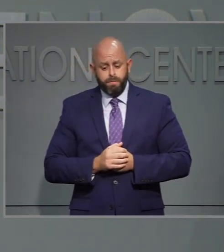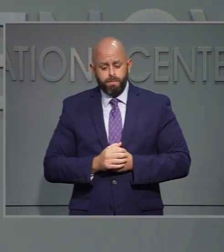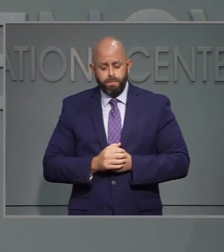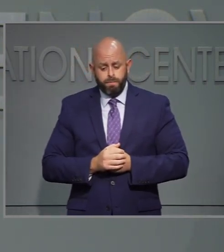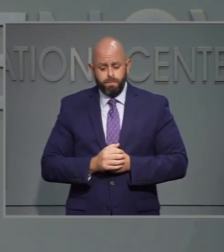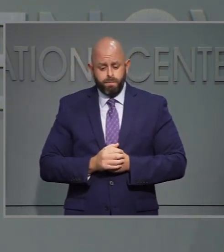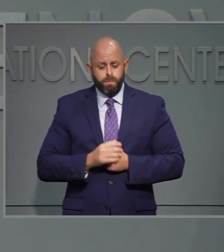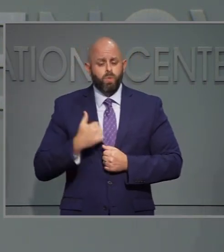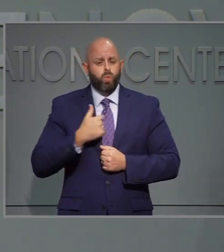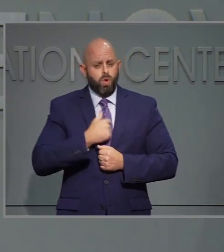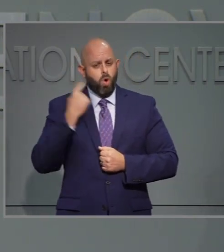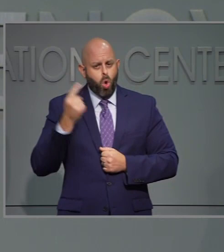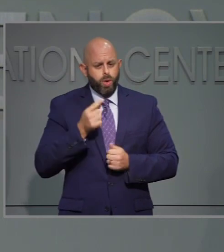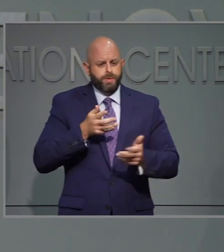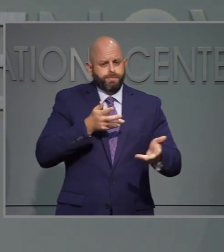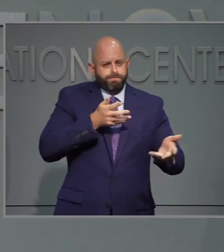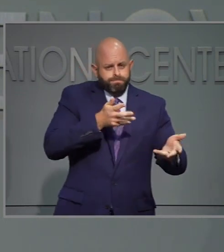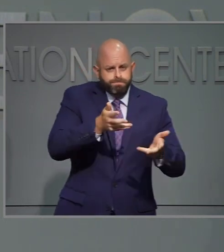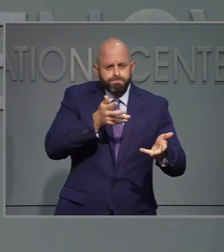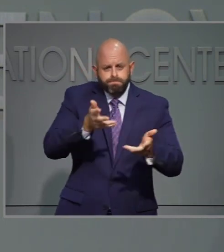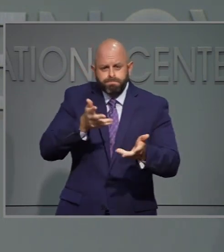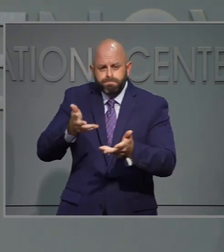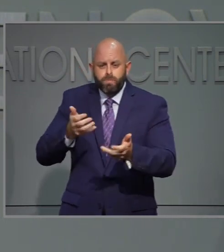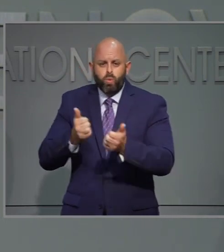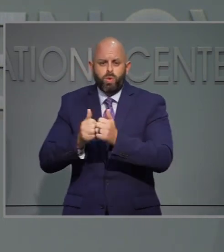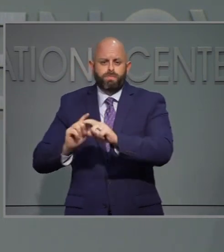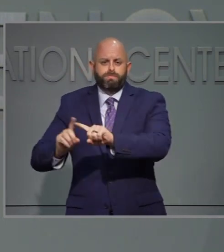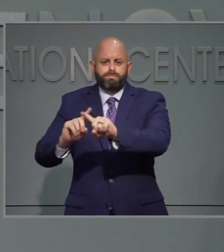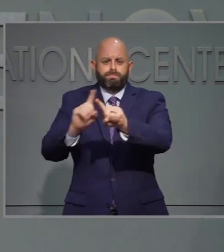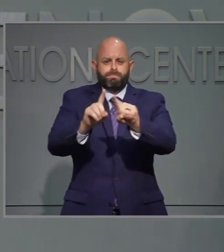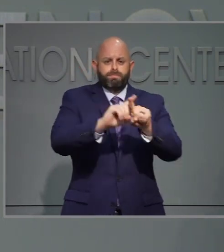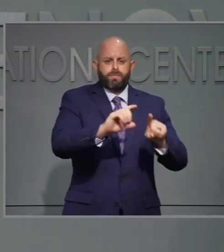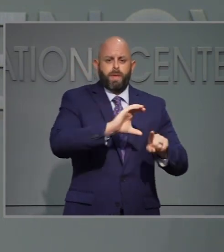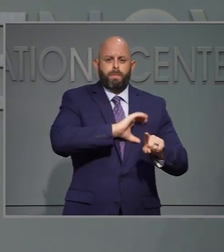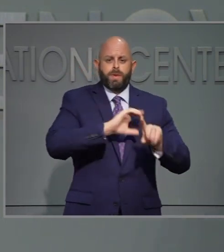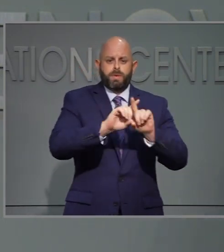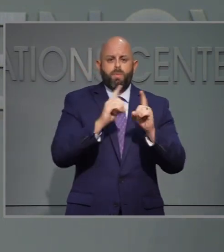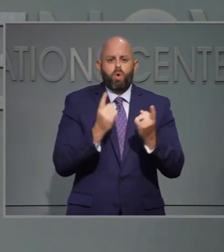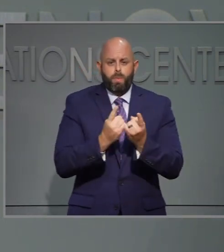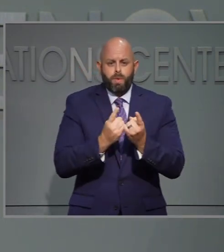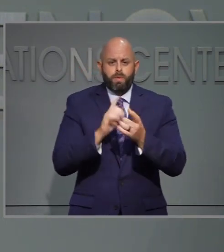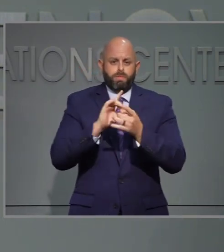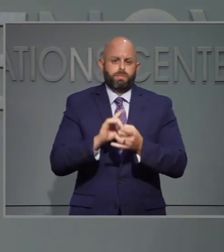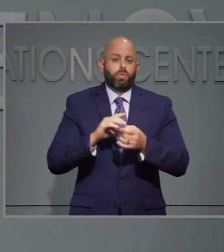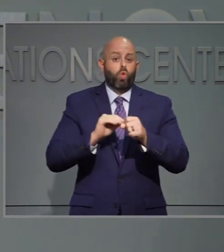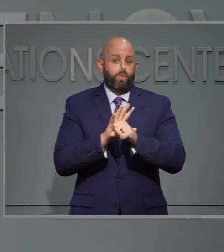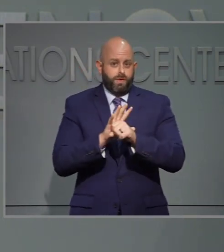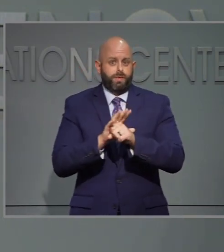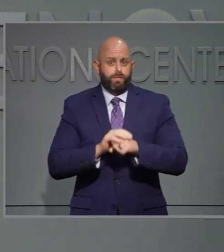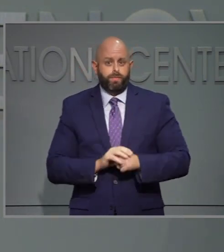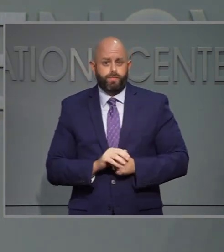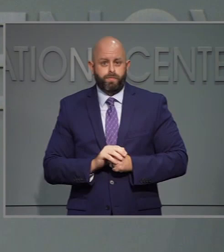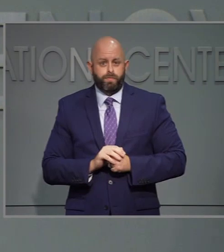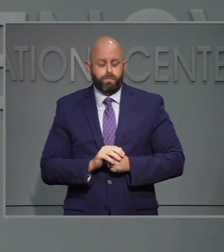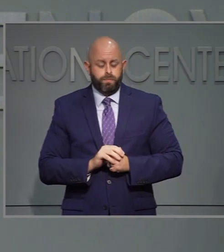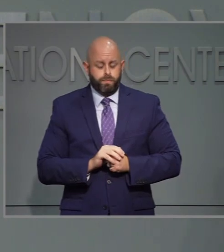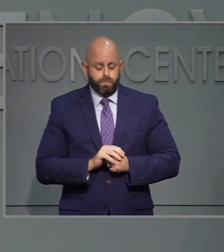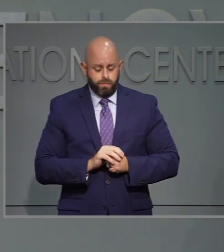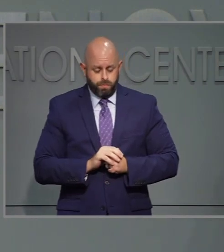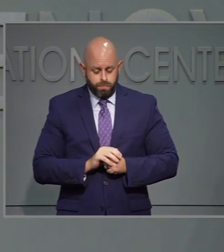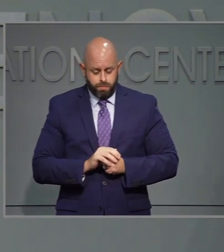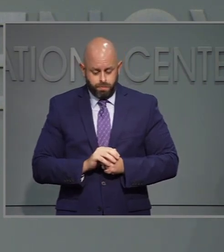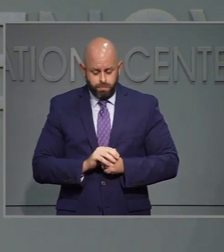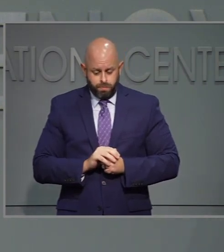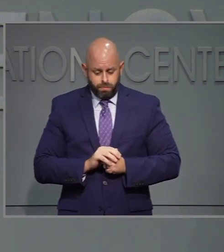siempre hemos estado involucrados de manera decisiva con todos los agentes del orden público en todos los niveles para COVID